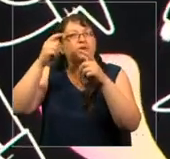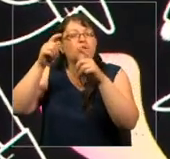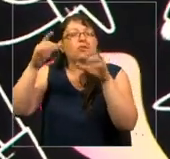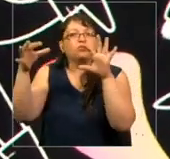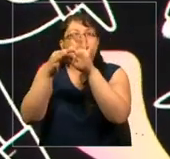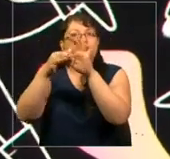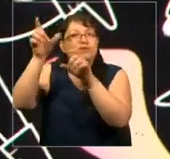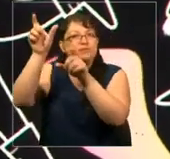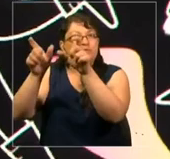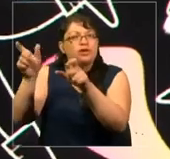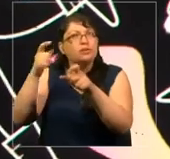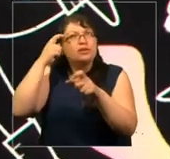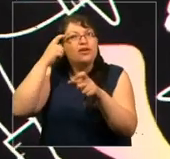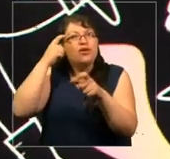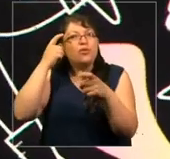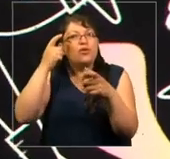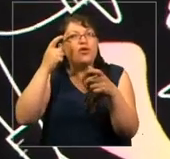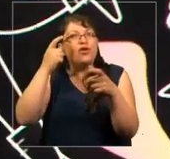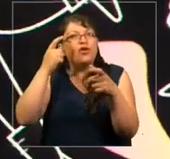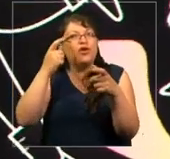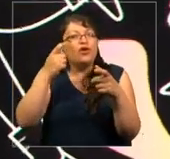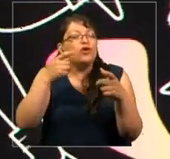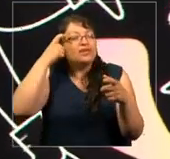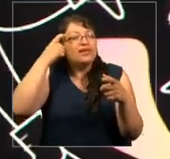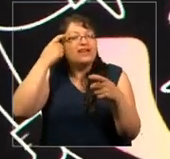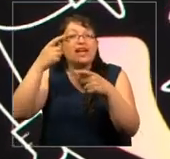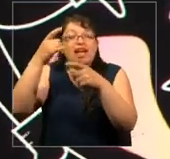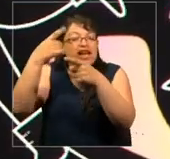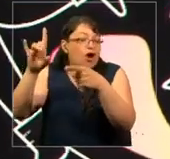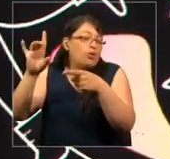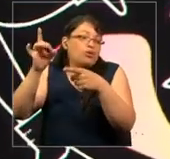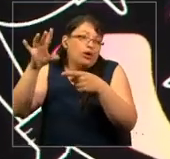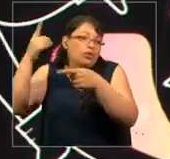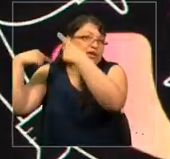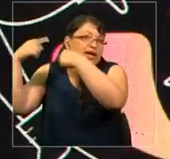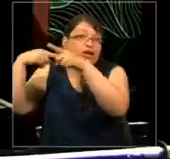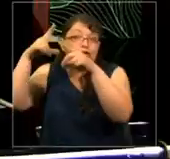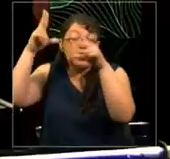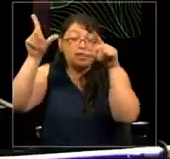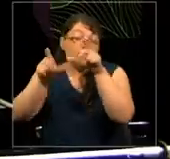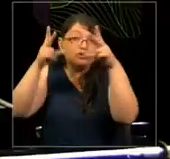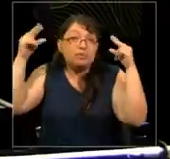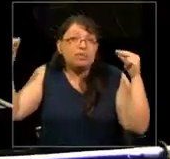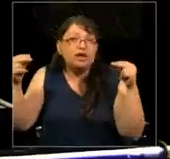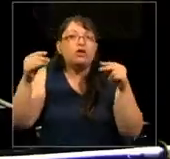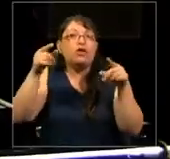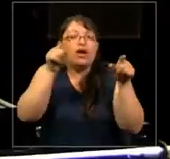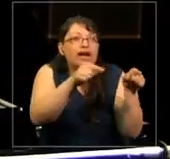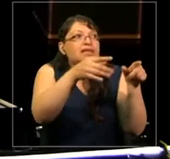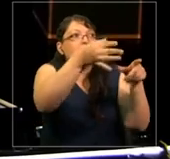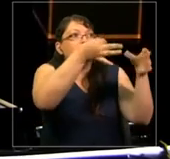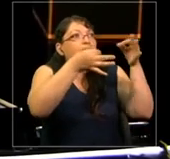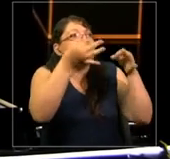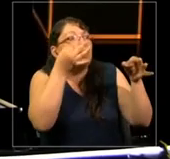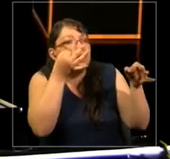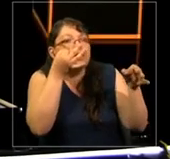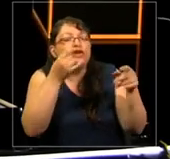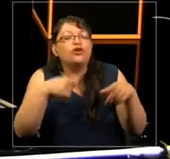esperanza. Había comprado esta única historia de los mexicanos y no podría sentir más vergüenza de mí misma.